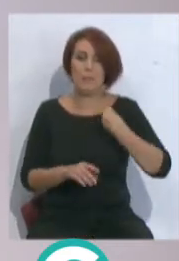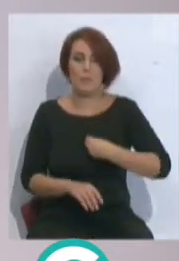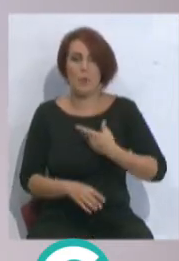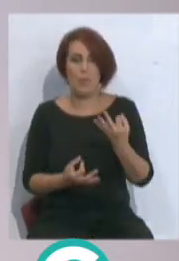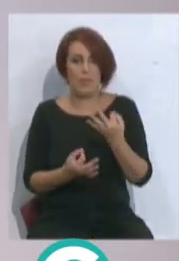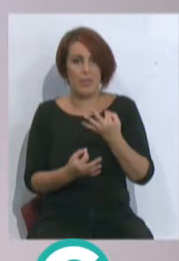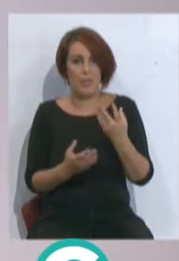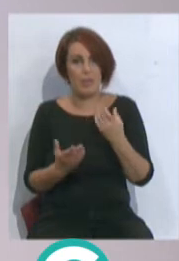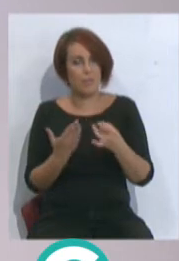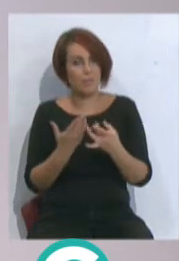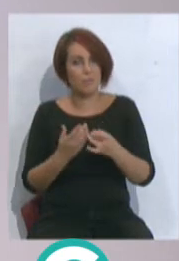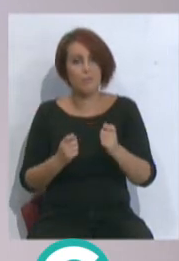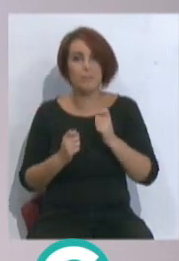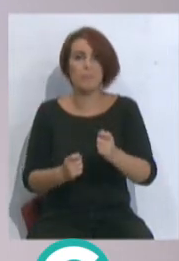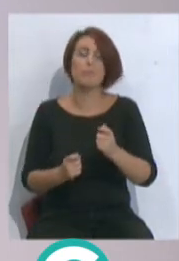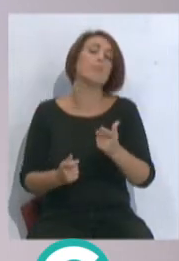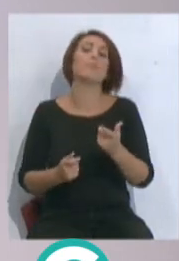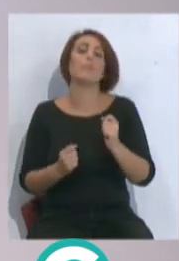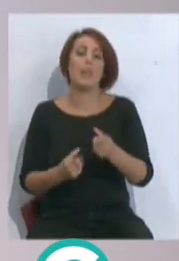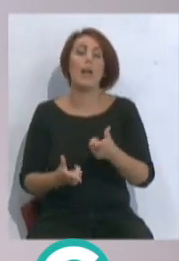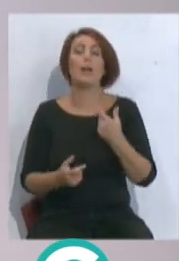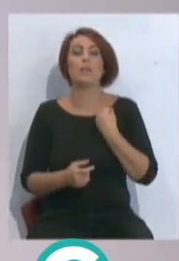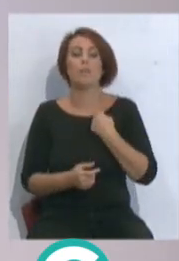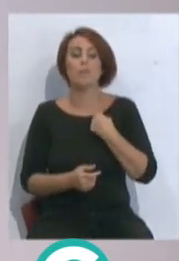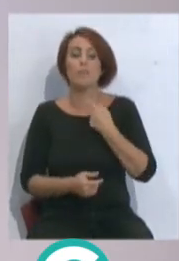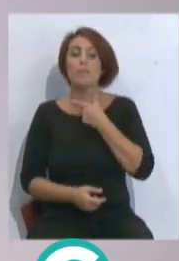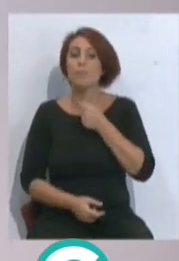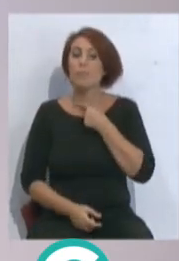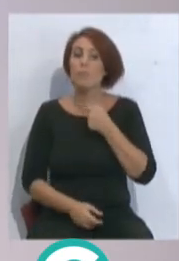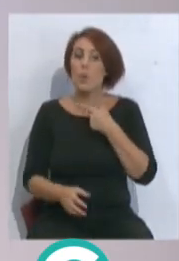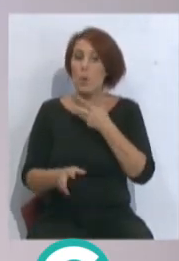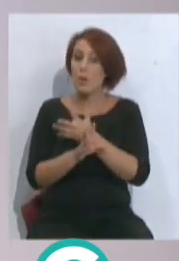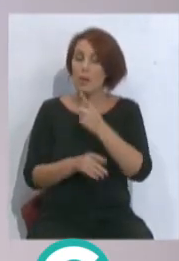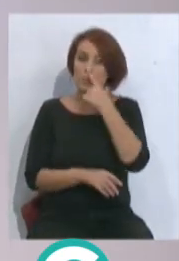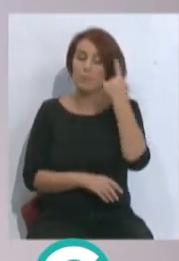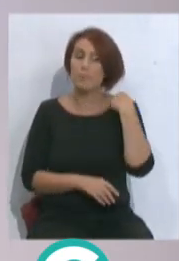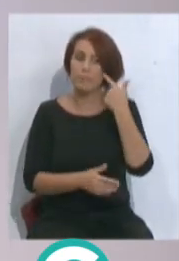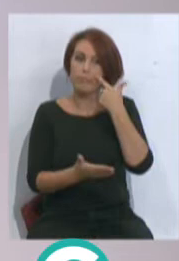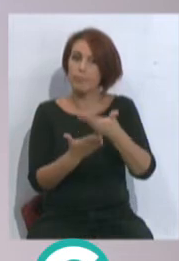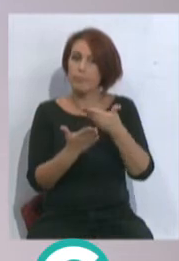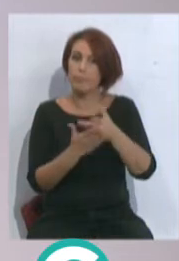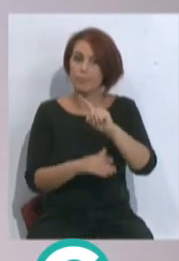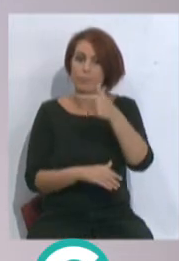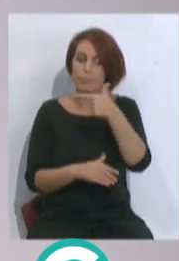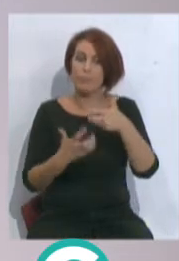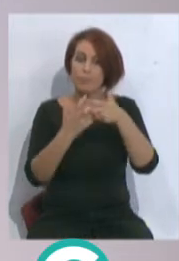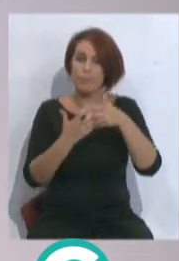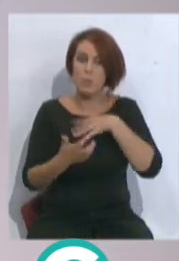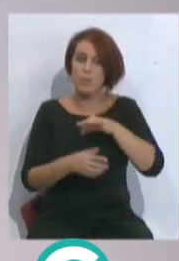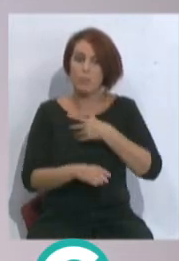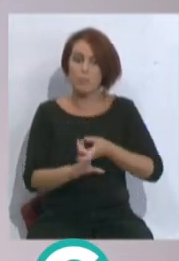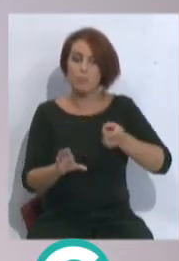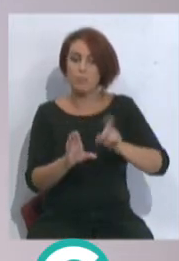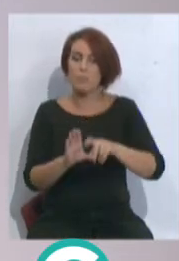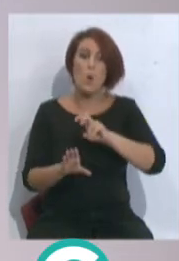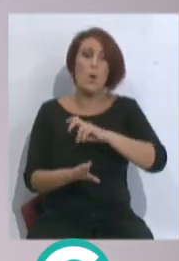tienen que darle ese salto de calidad. Lo que a sí me hubiera gustado es que todos esos jugadores que ya el año pasado demostraron que podían pelear en primera división, se hubieran sumado